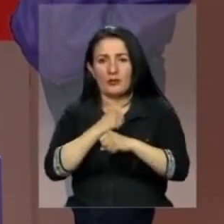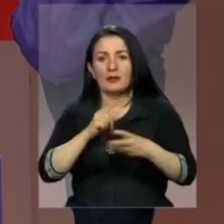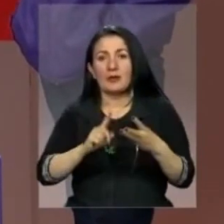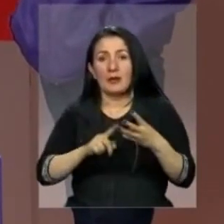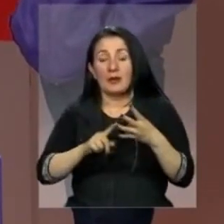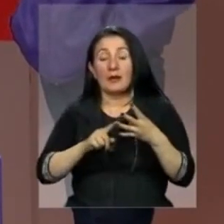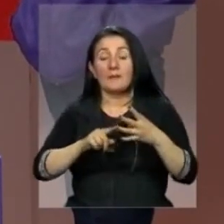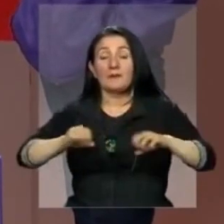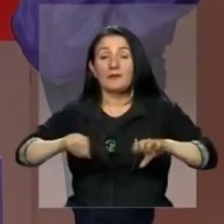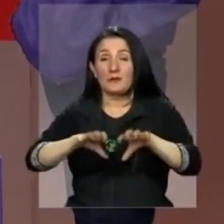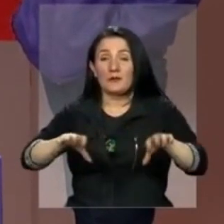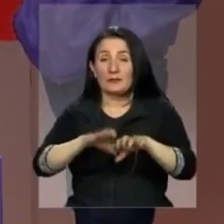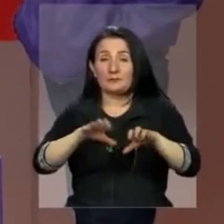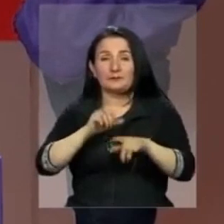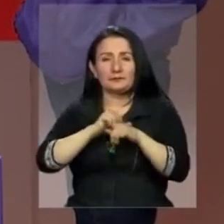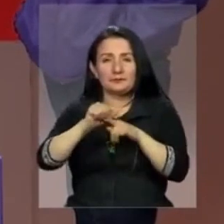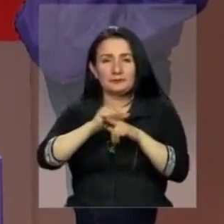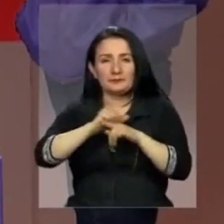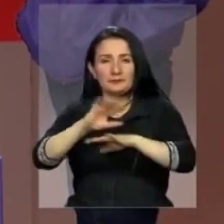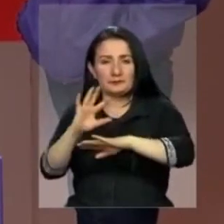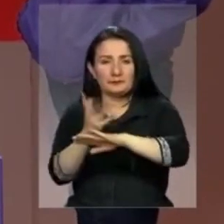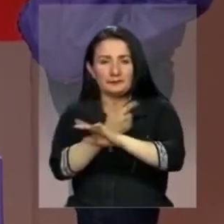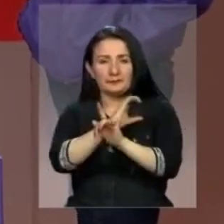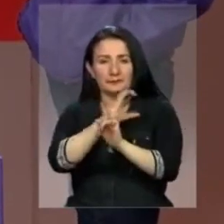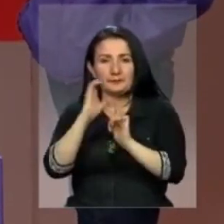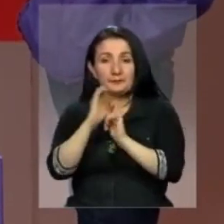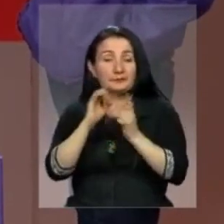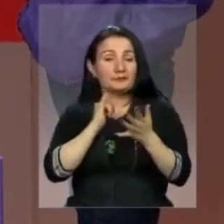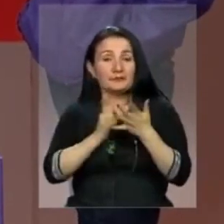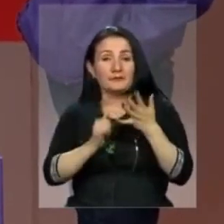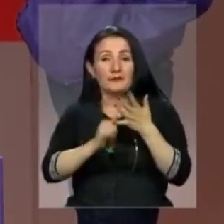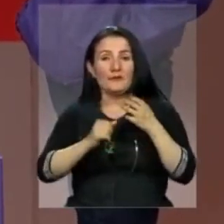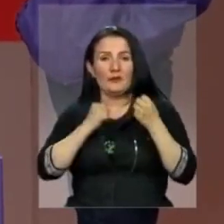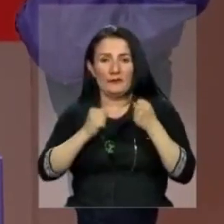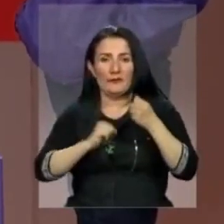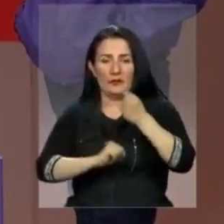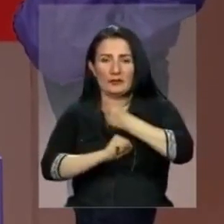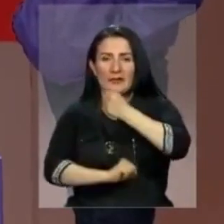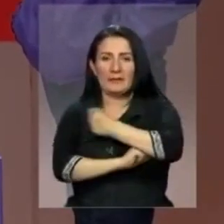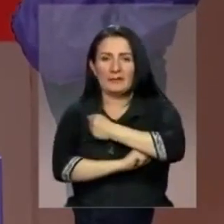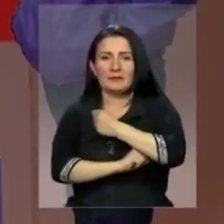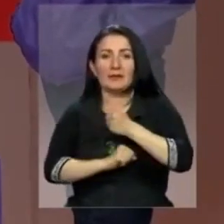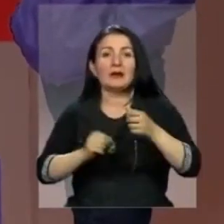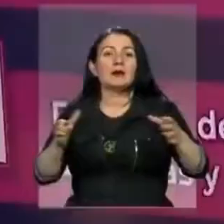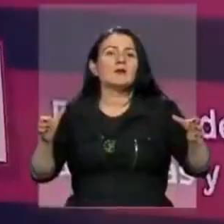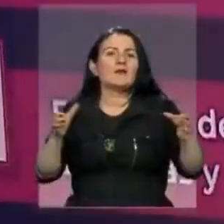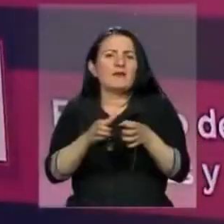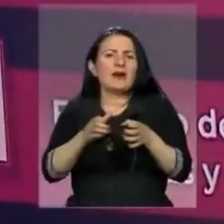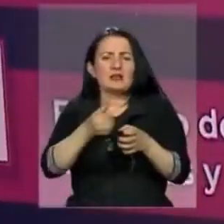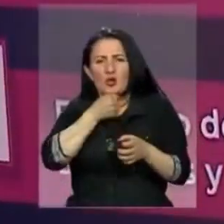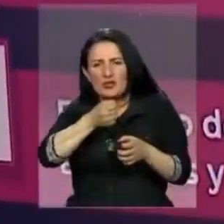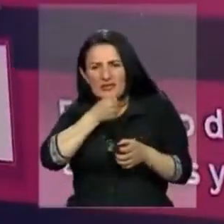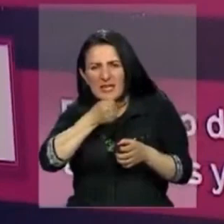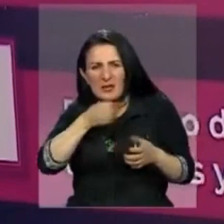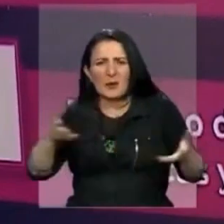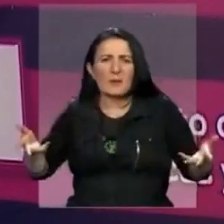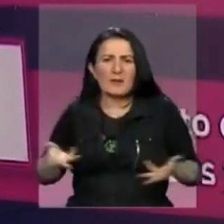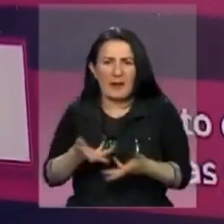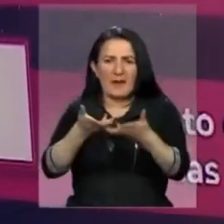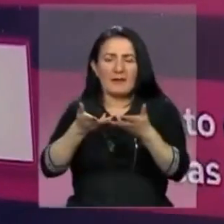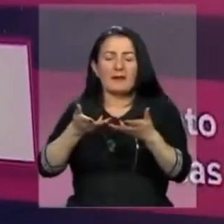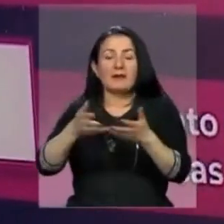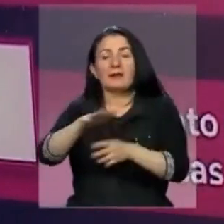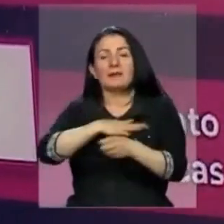saberes tradicionales asociados a prácticas artísticas y culturales y finalmente el fortalecimiento de venues pequeños, salas de conciertos y